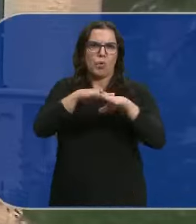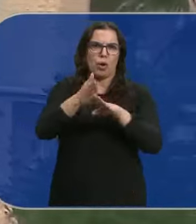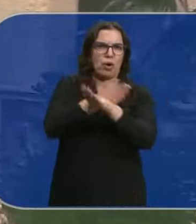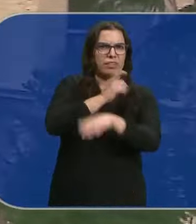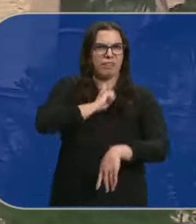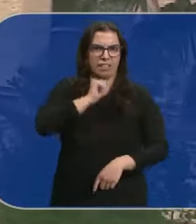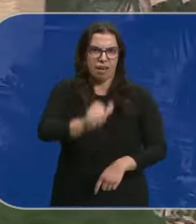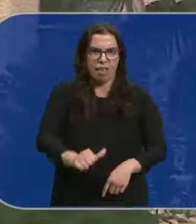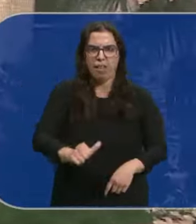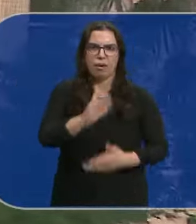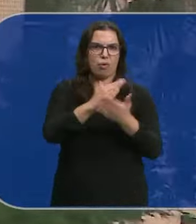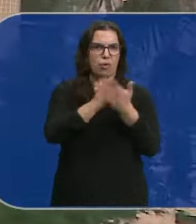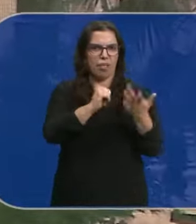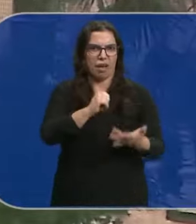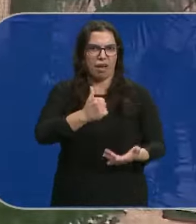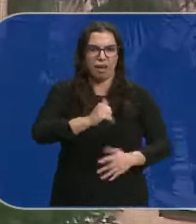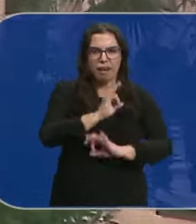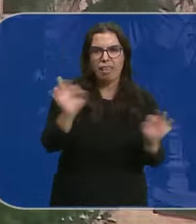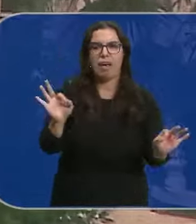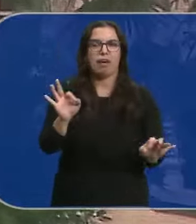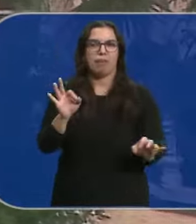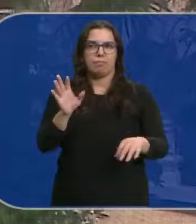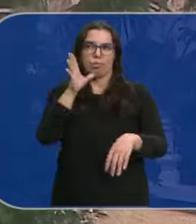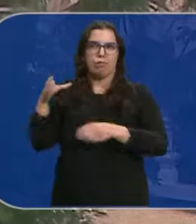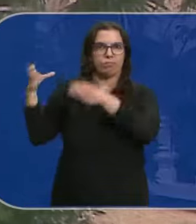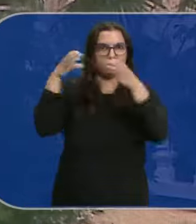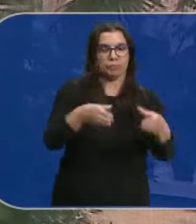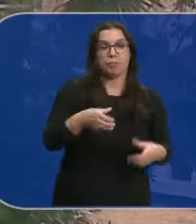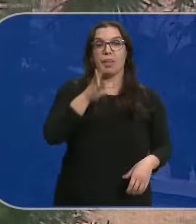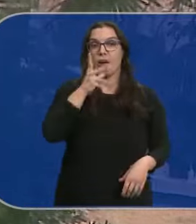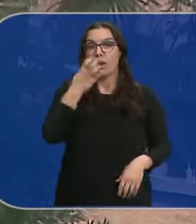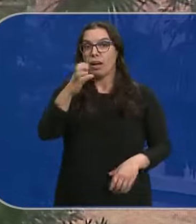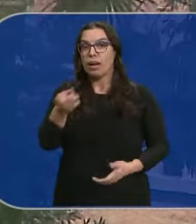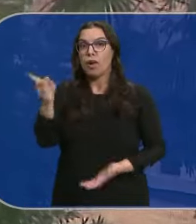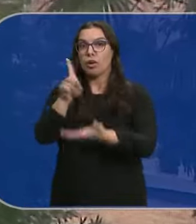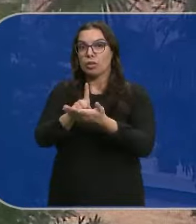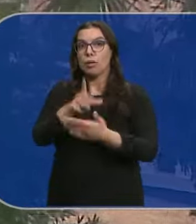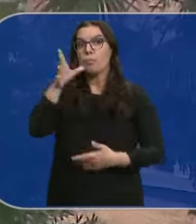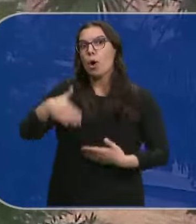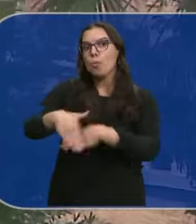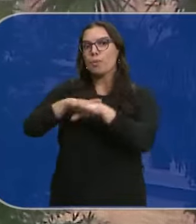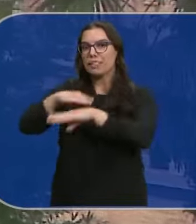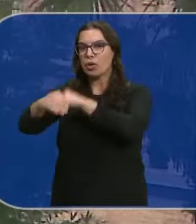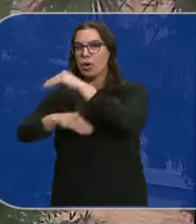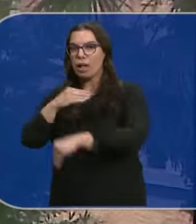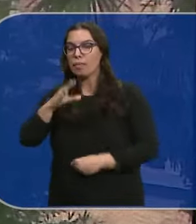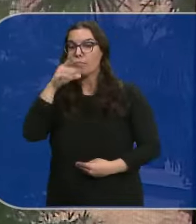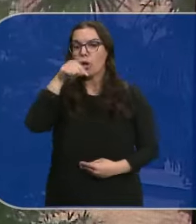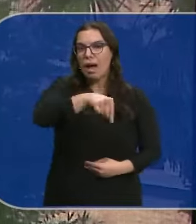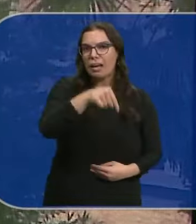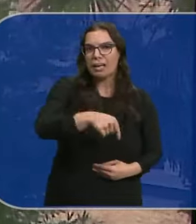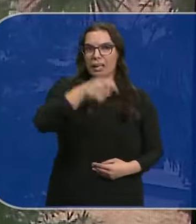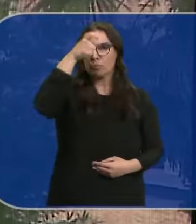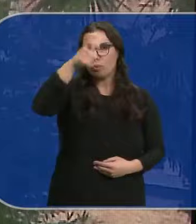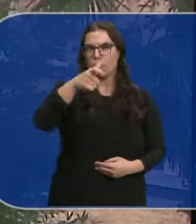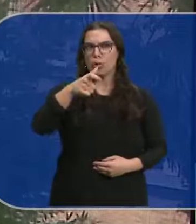previamente al ayuntamiento ni a la comunidad La llegada de este grupo de migrantes La queja vuelve a insistir hoy venía por la actuación del ministerio Y no porque la localidad